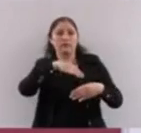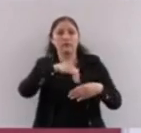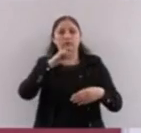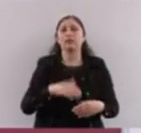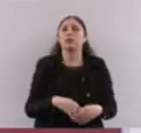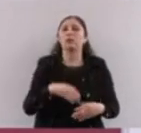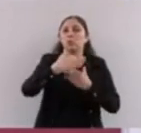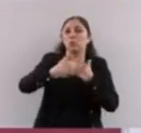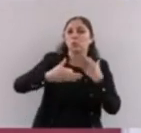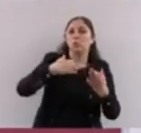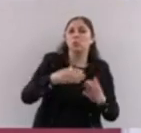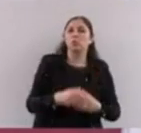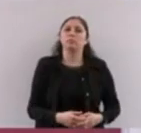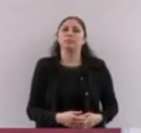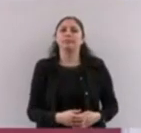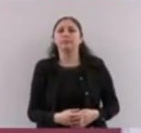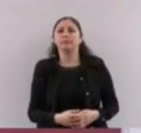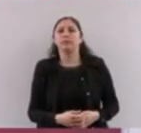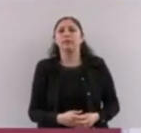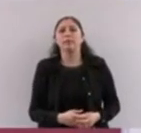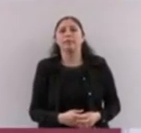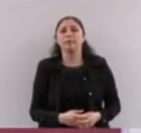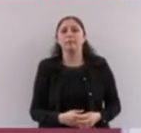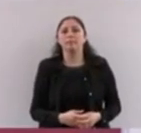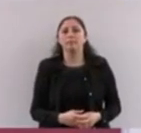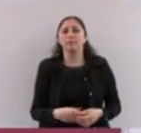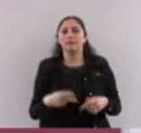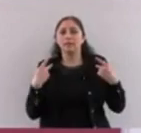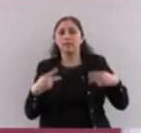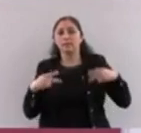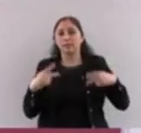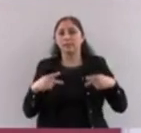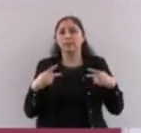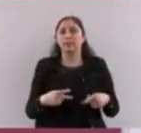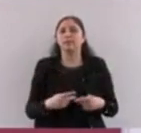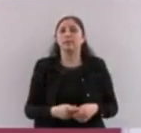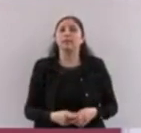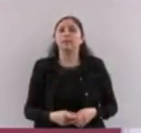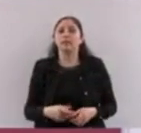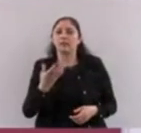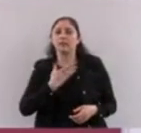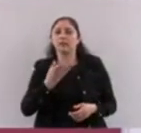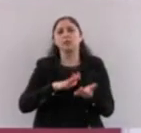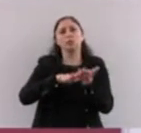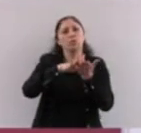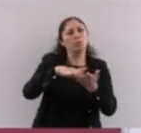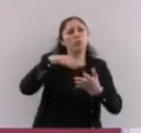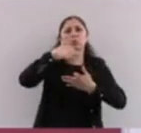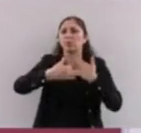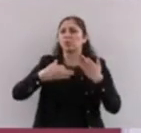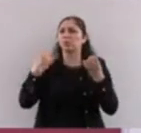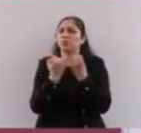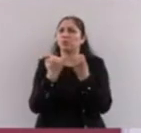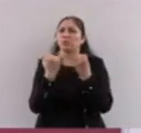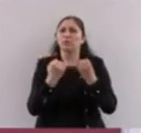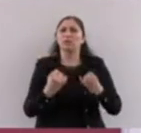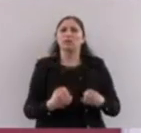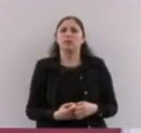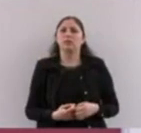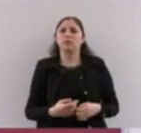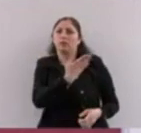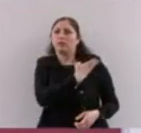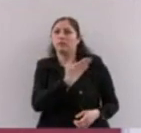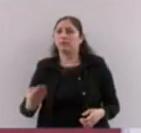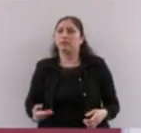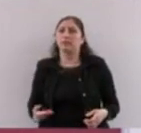para que alcance. Entonces, pues ustedes saben que el gobierno del presidente López Obrador concluirá en